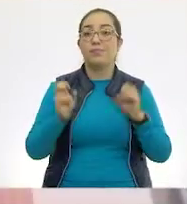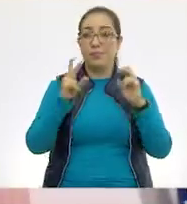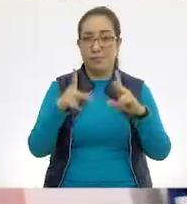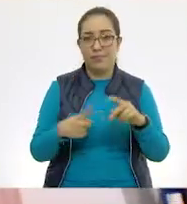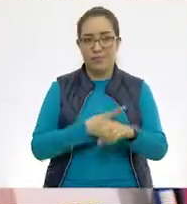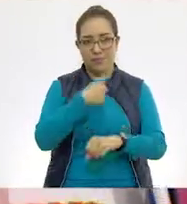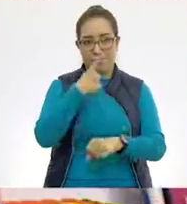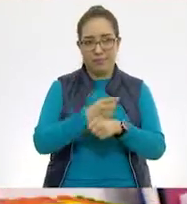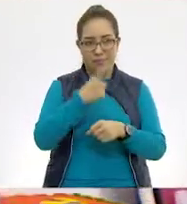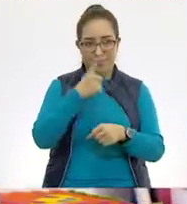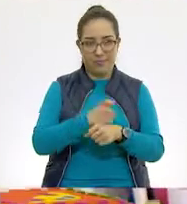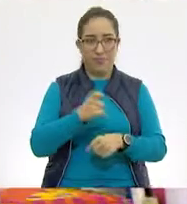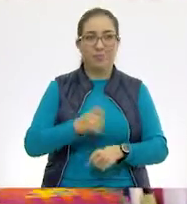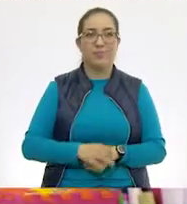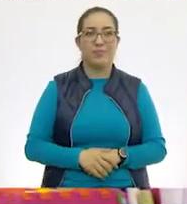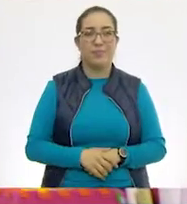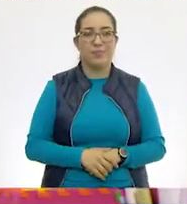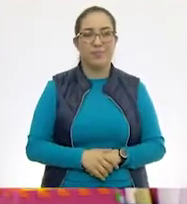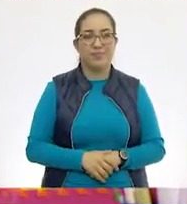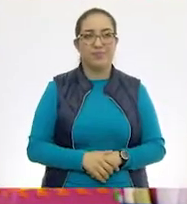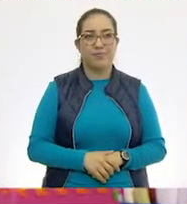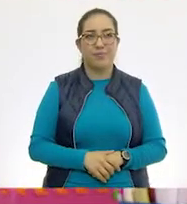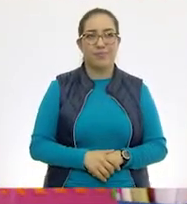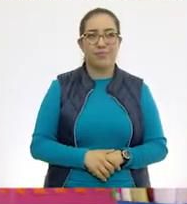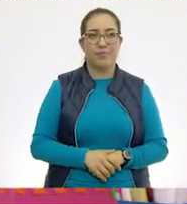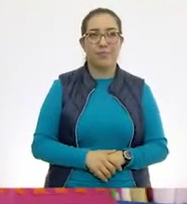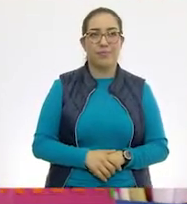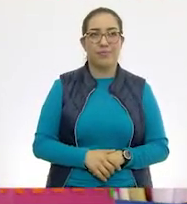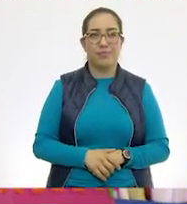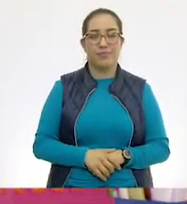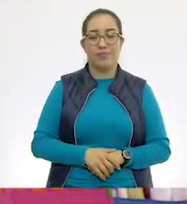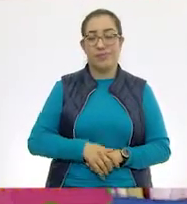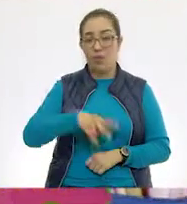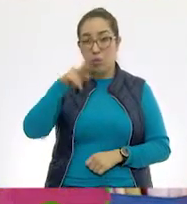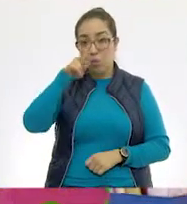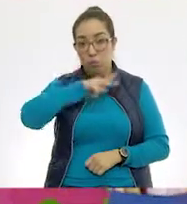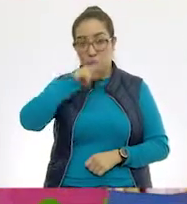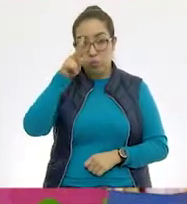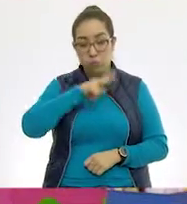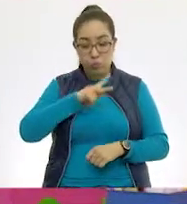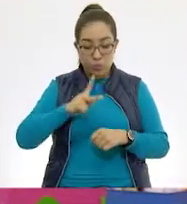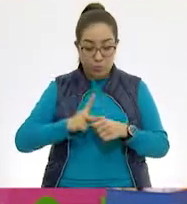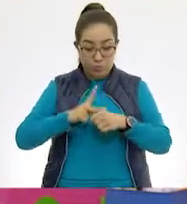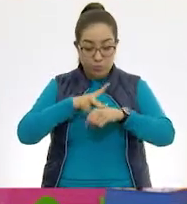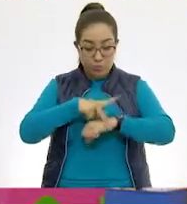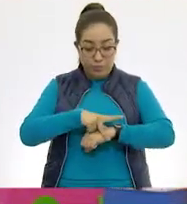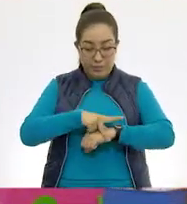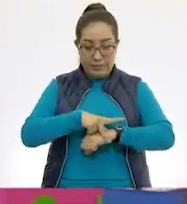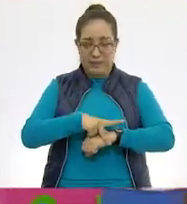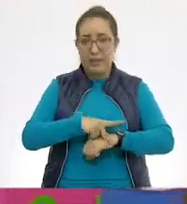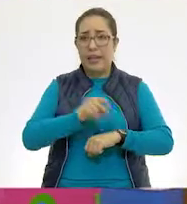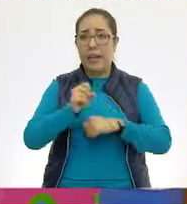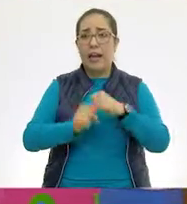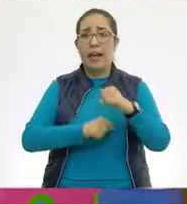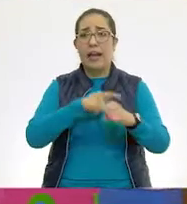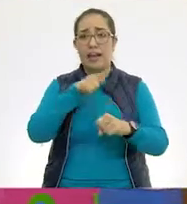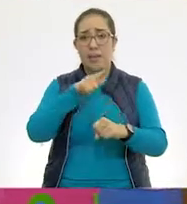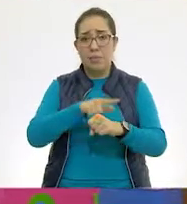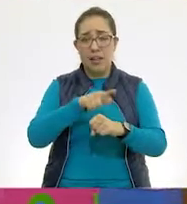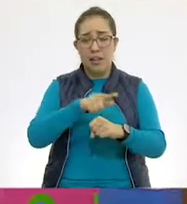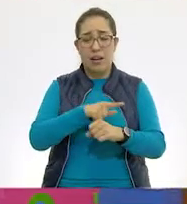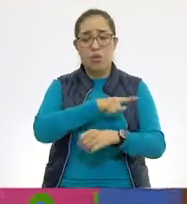empecemos con la primera. Sí. La realizan, la respiración cutánea, la realizan los animales que viven en